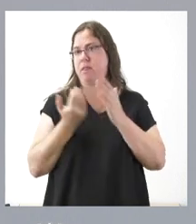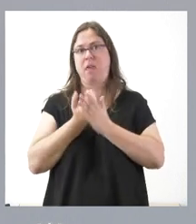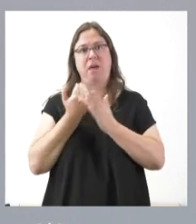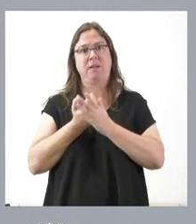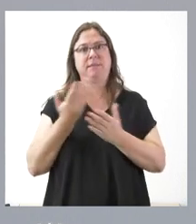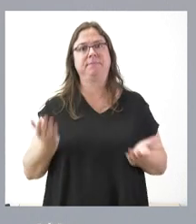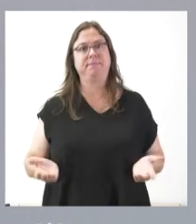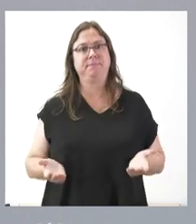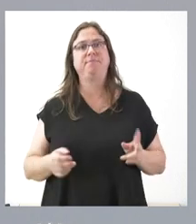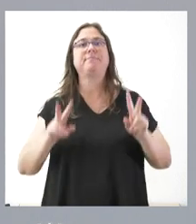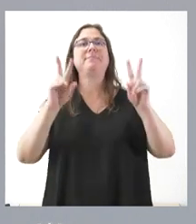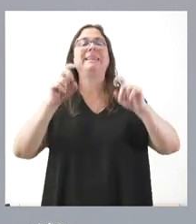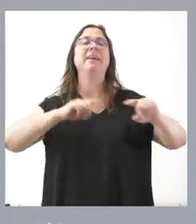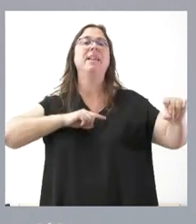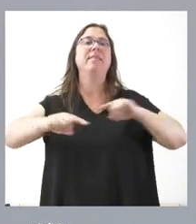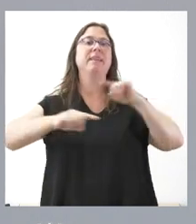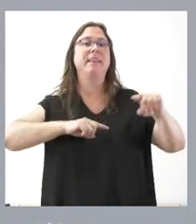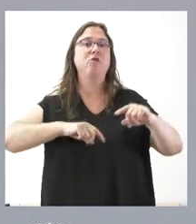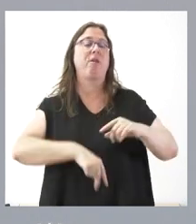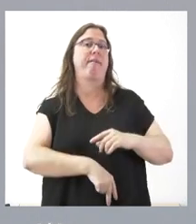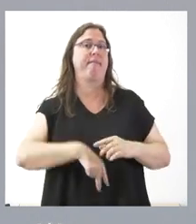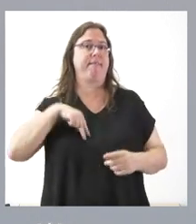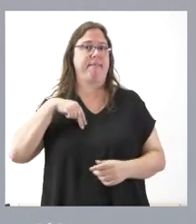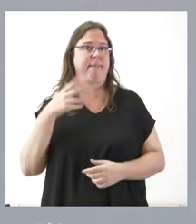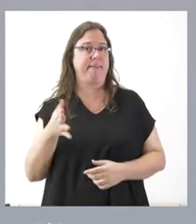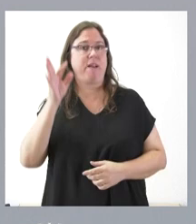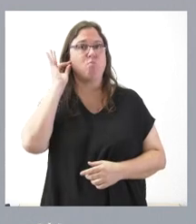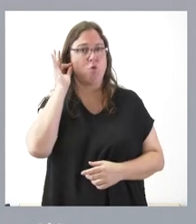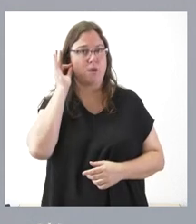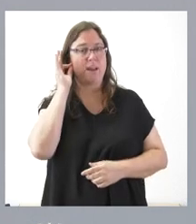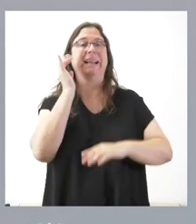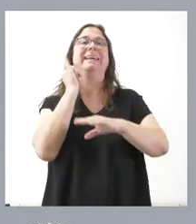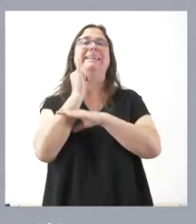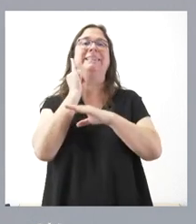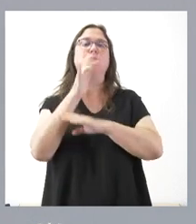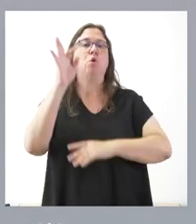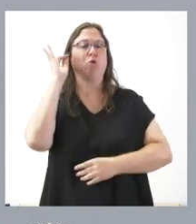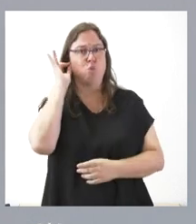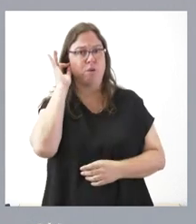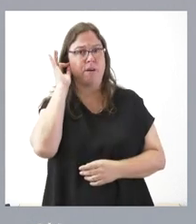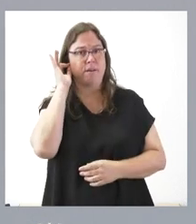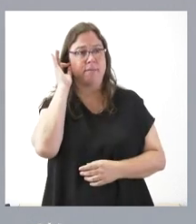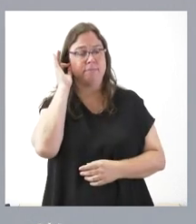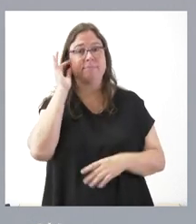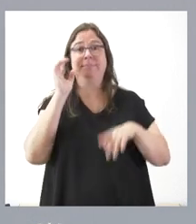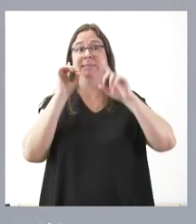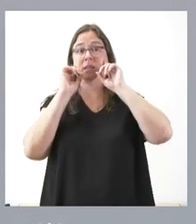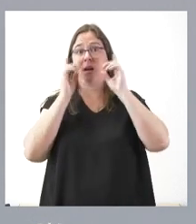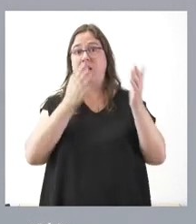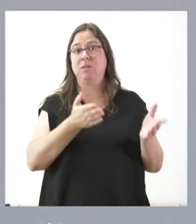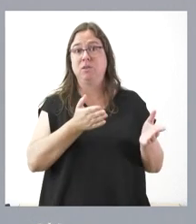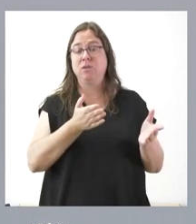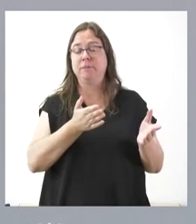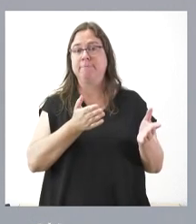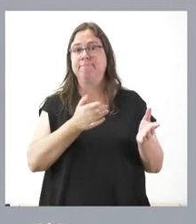sobre la directora general de la mujer, del Instituto de la Mujer, en este caso, es